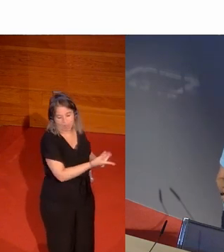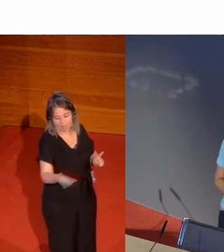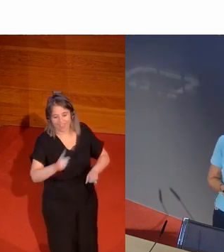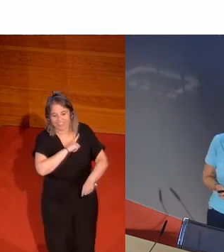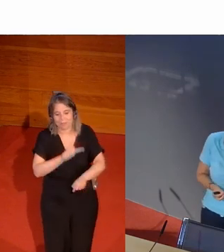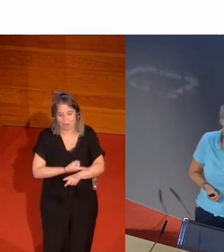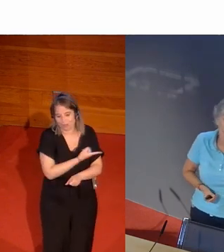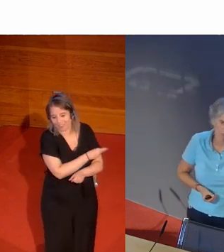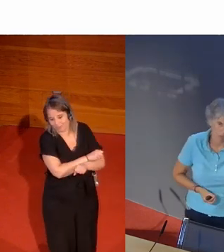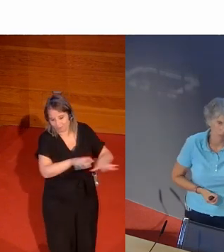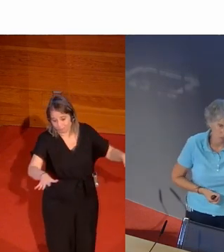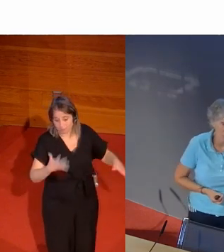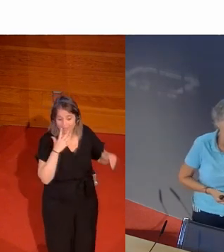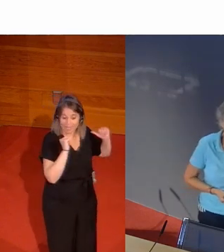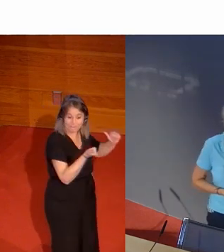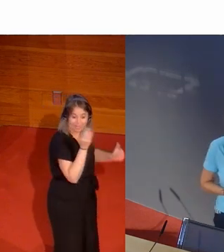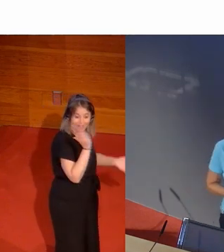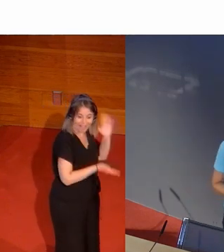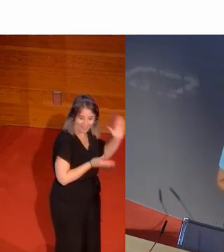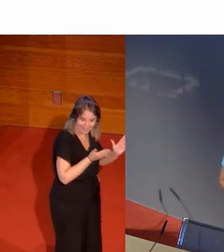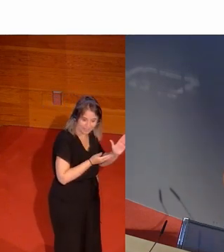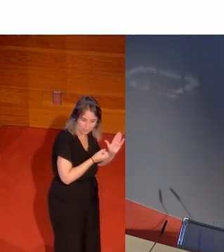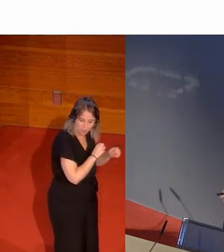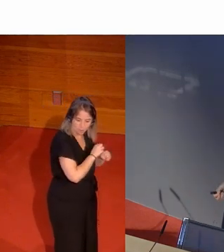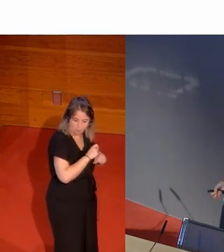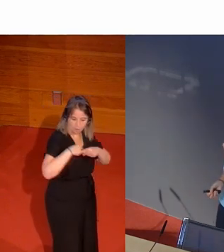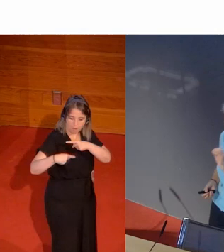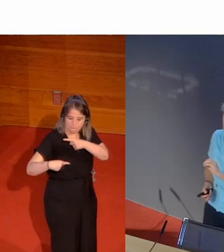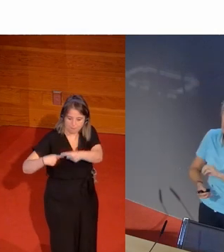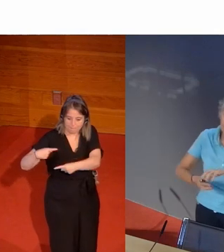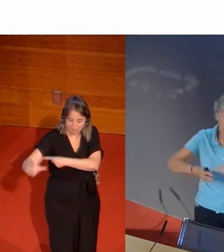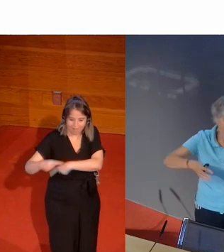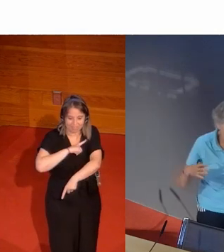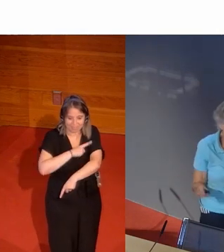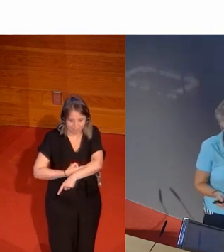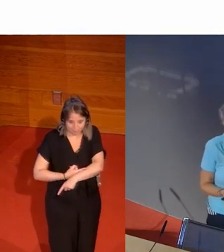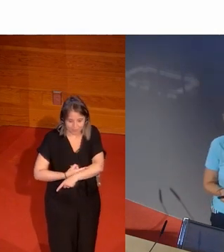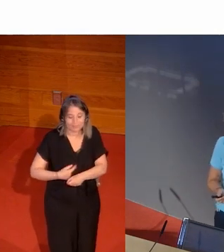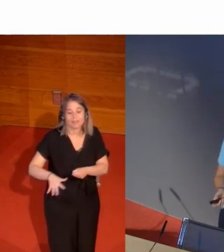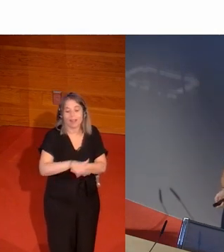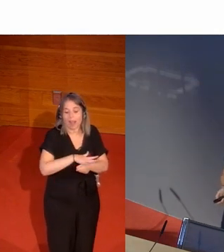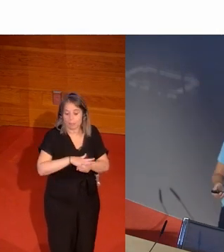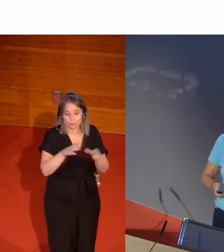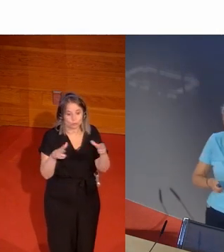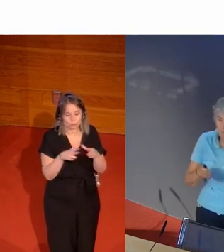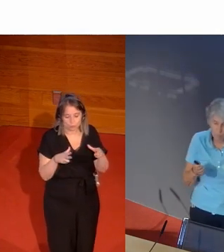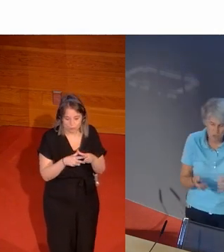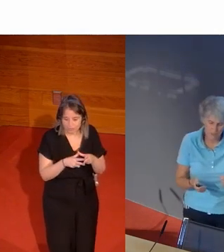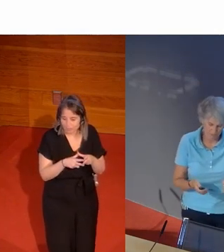los deportes una reivindicación que empezó en el atletismo se pasa al resto de los deportes el resto de los deportes al ámbito de toda la sociedad